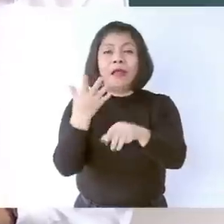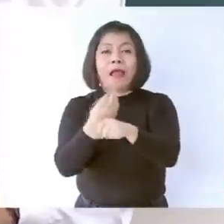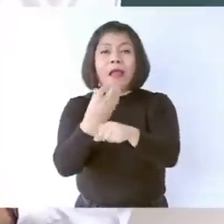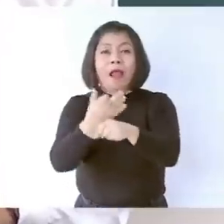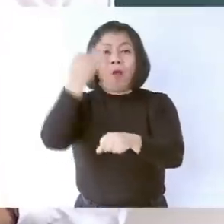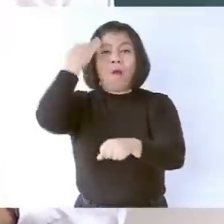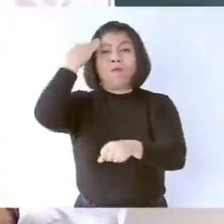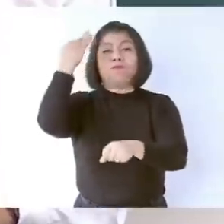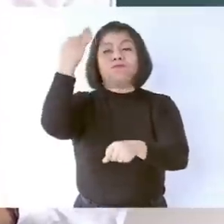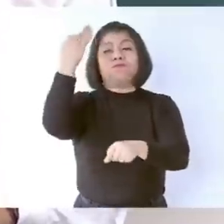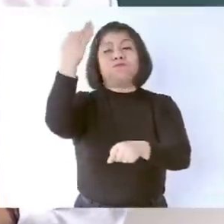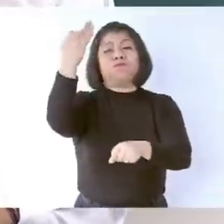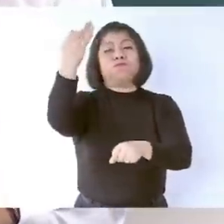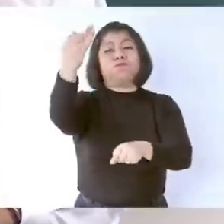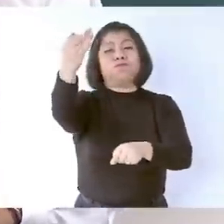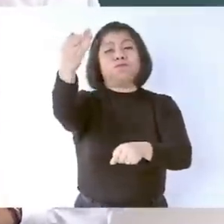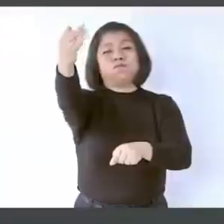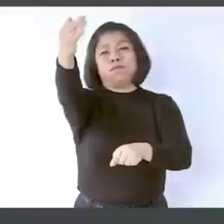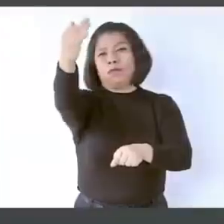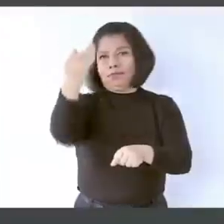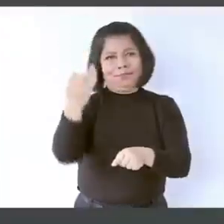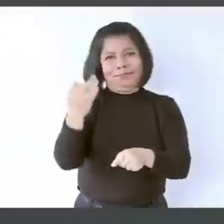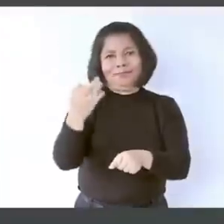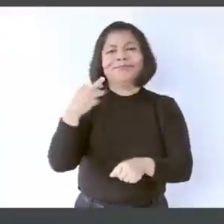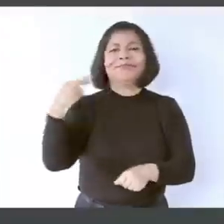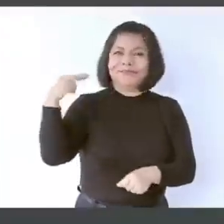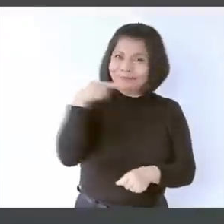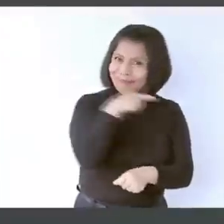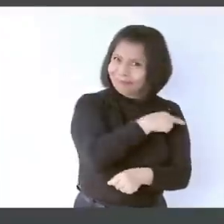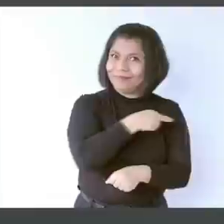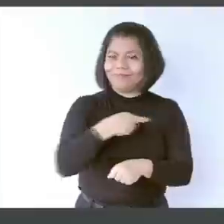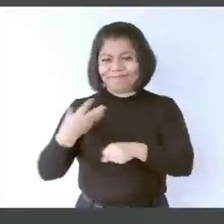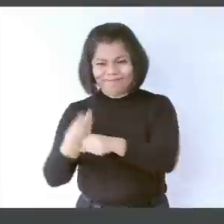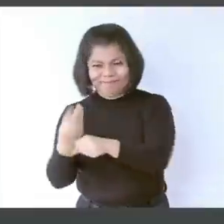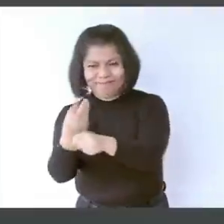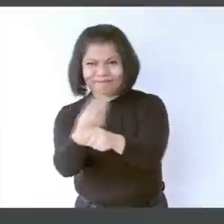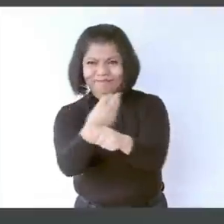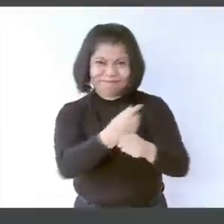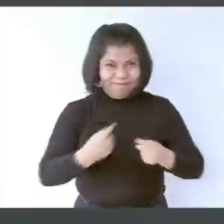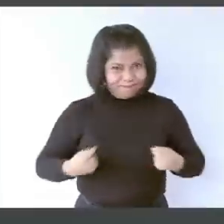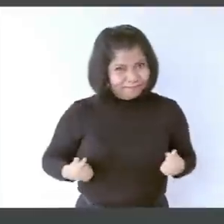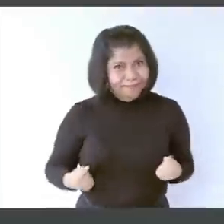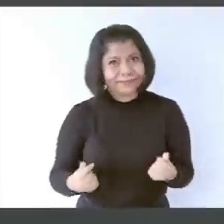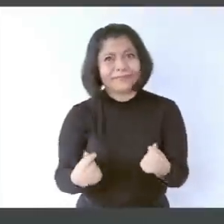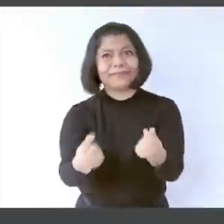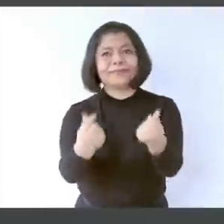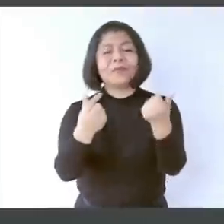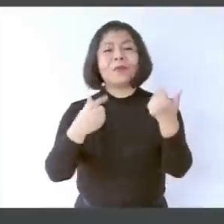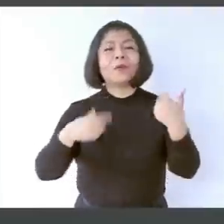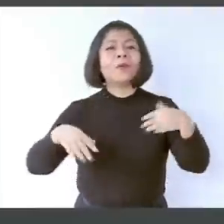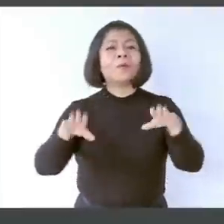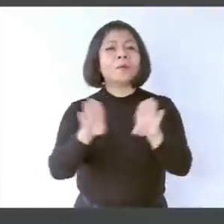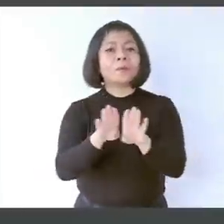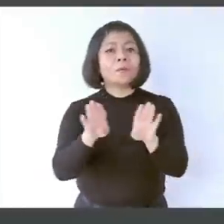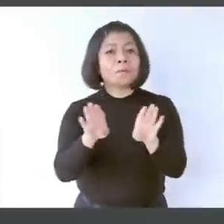se hiciera eterna, y teníamos que hacerlo con